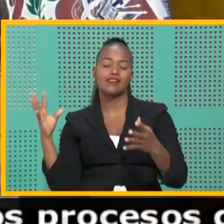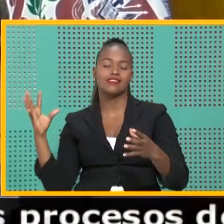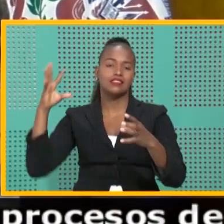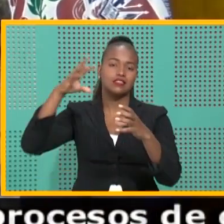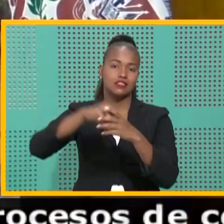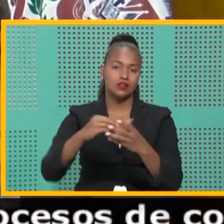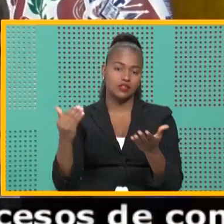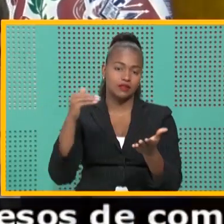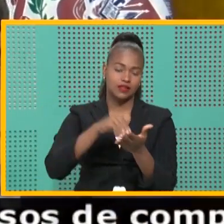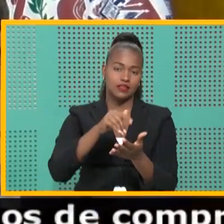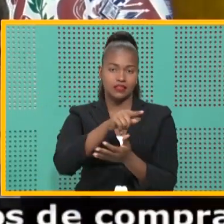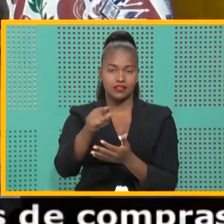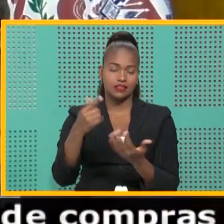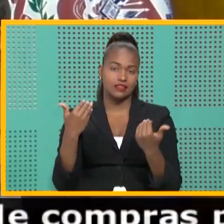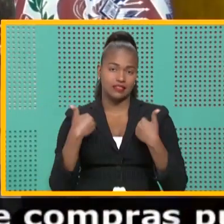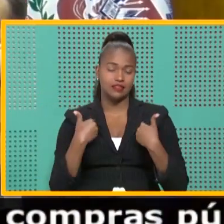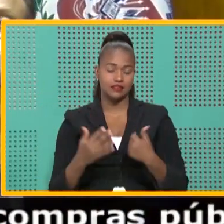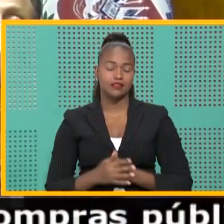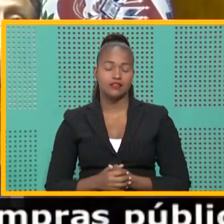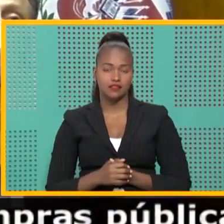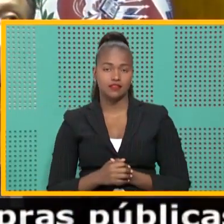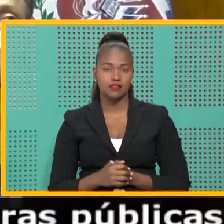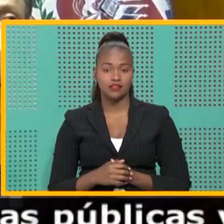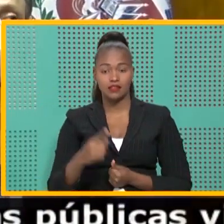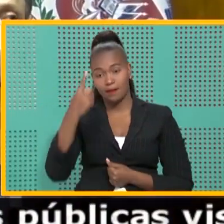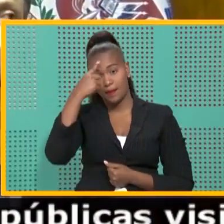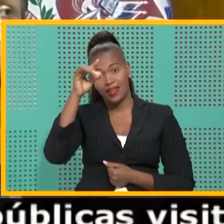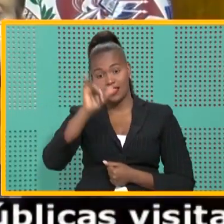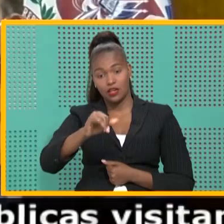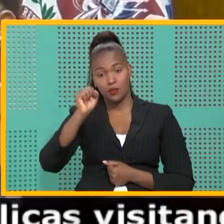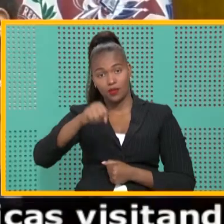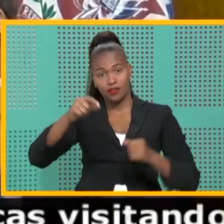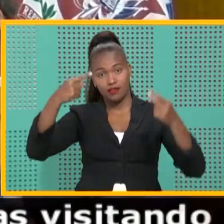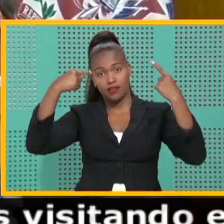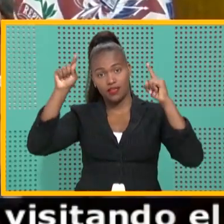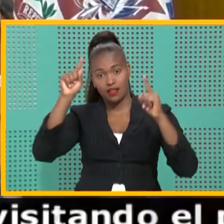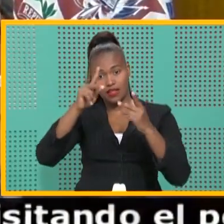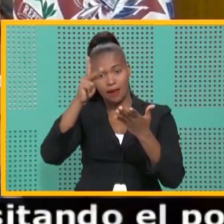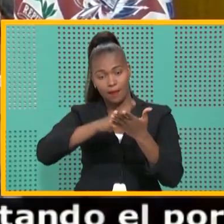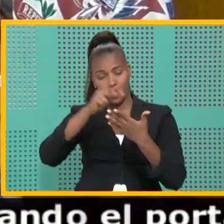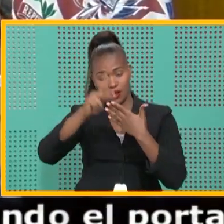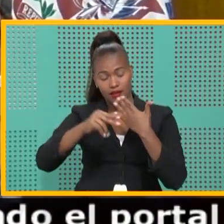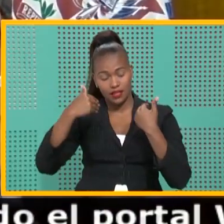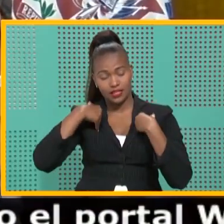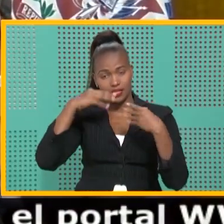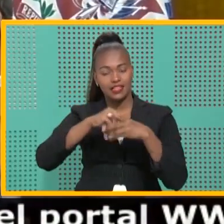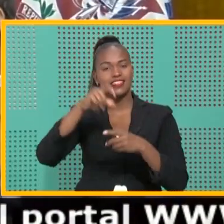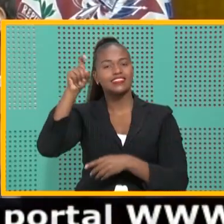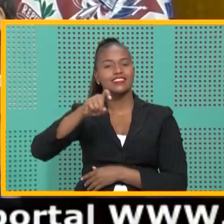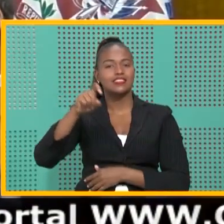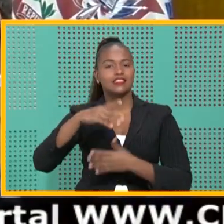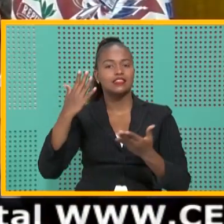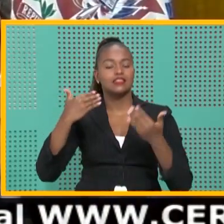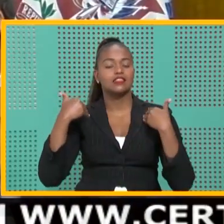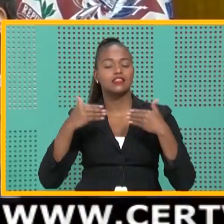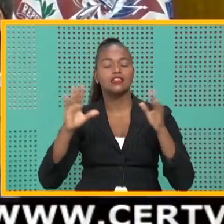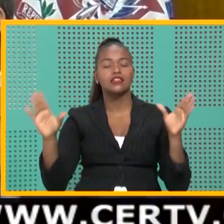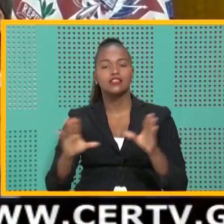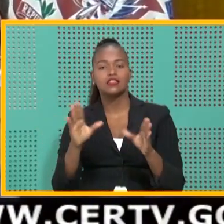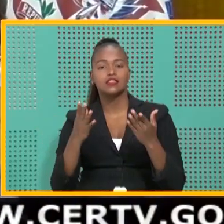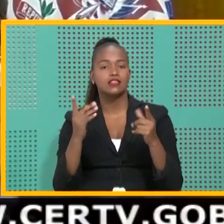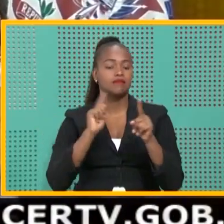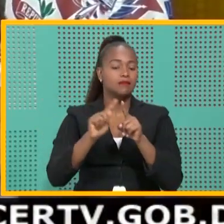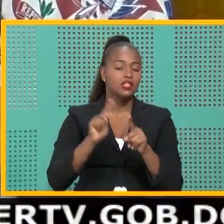de los privados de libertad. Pero para hacer posible esos programas de reinserción es necesario crear la infraestructura